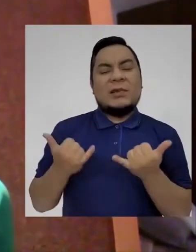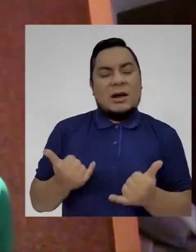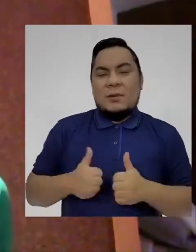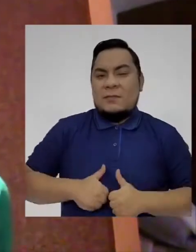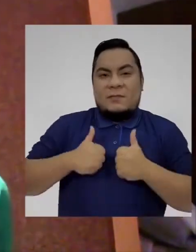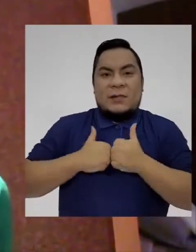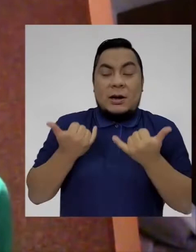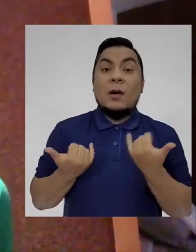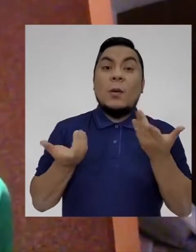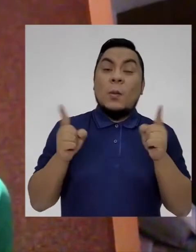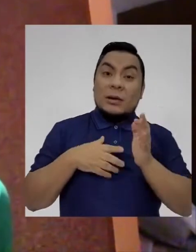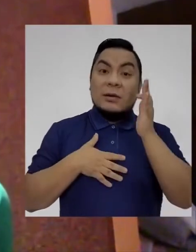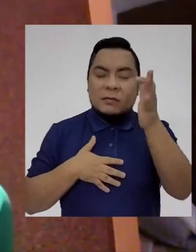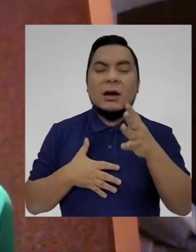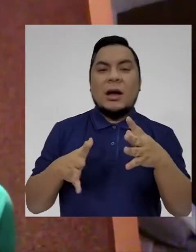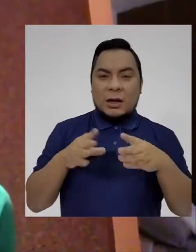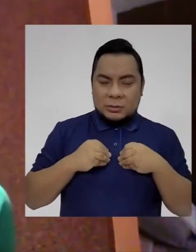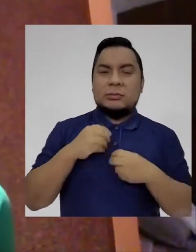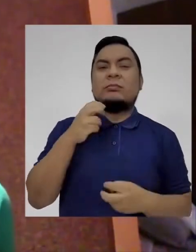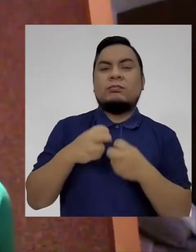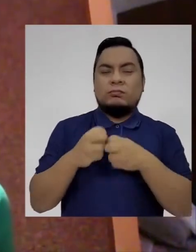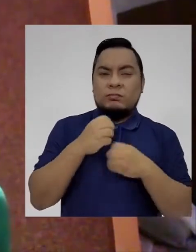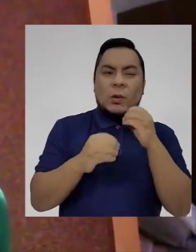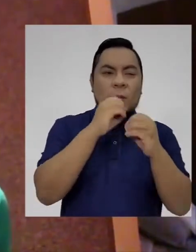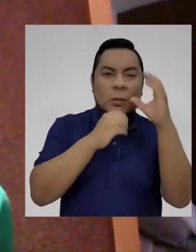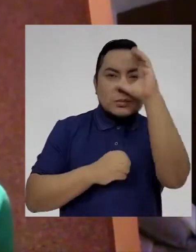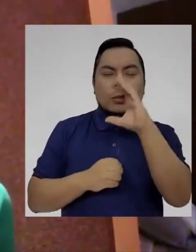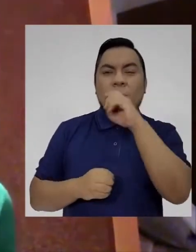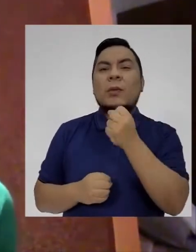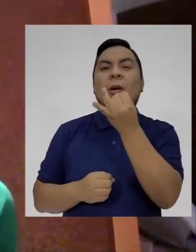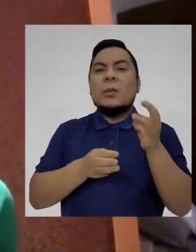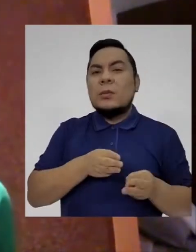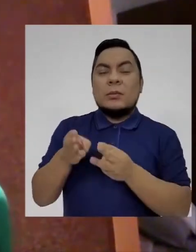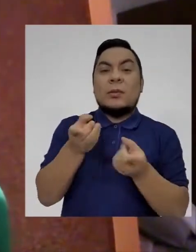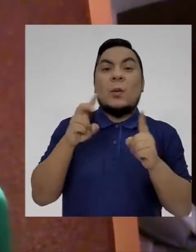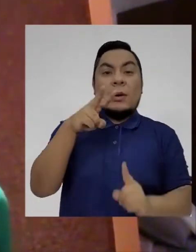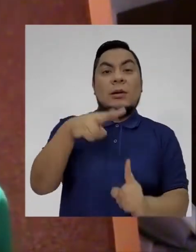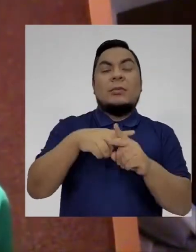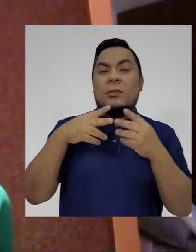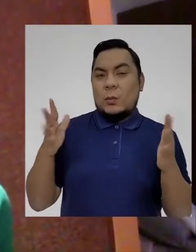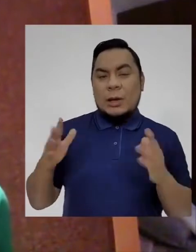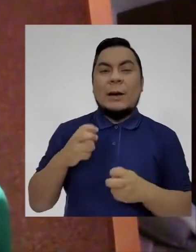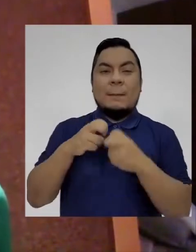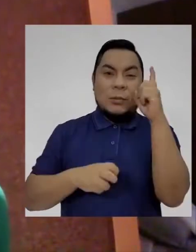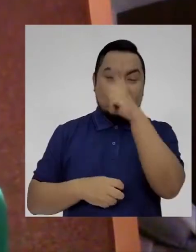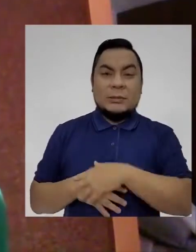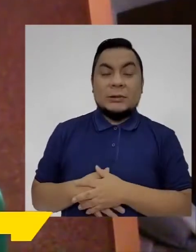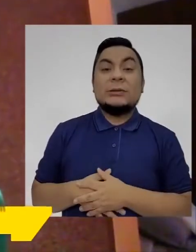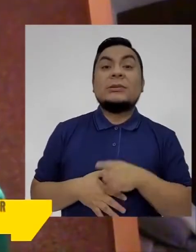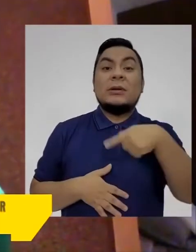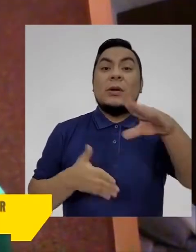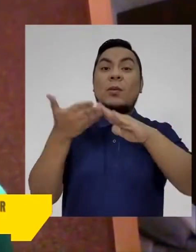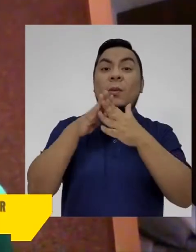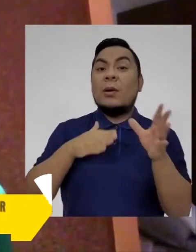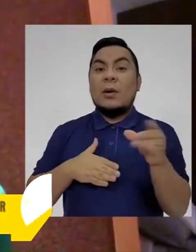vengan. Ya cuando vengan, se las afronta de la mejor manera y siempre a buscar las alternativas cuando se presenten limitaciones, ¿no? Y a la